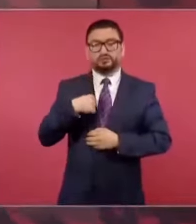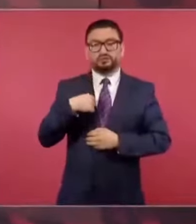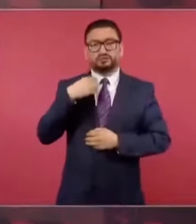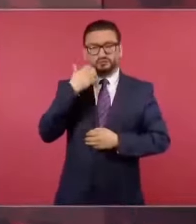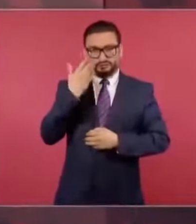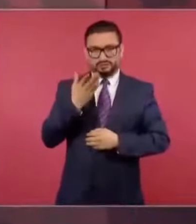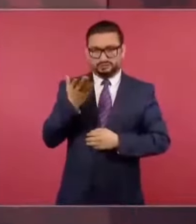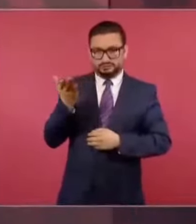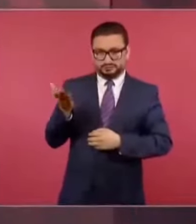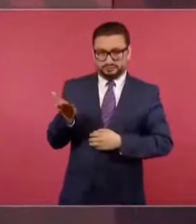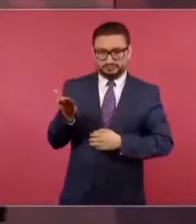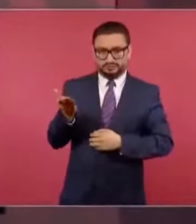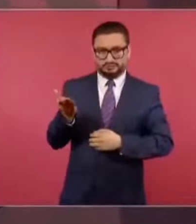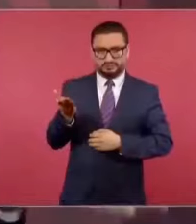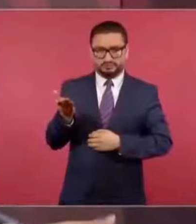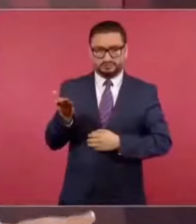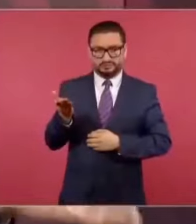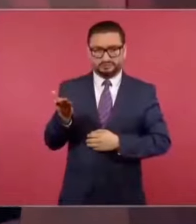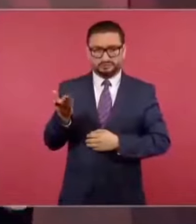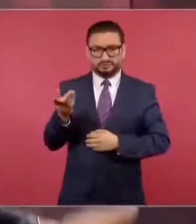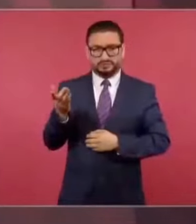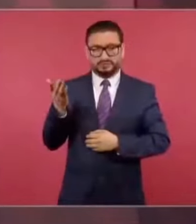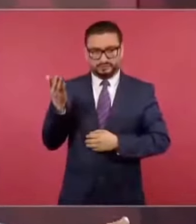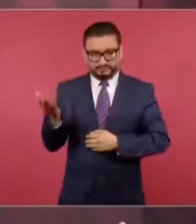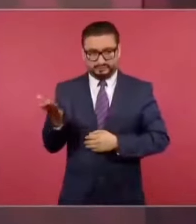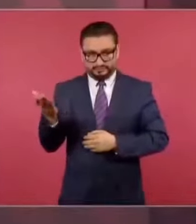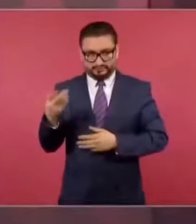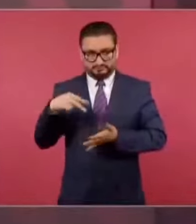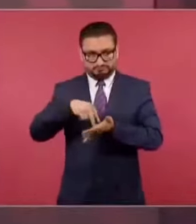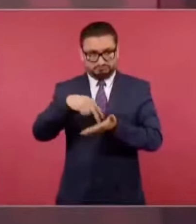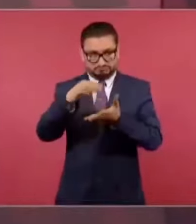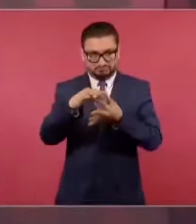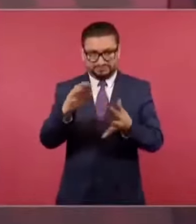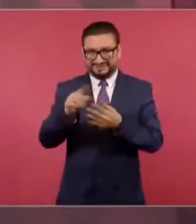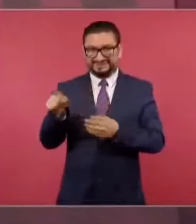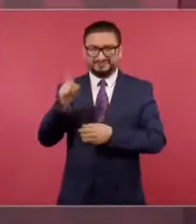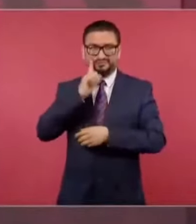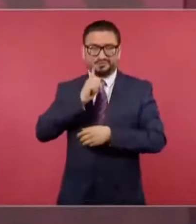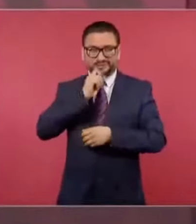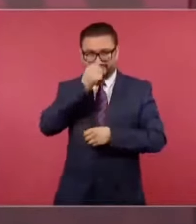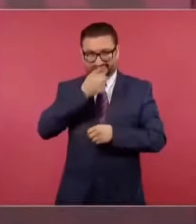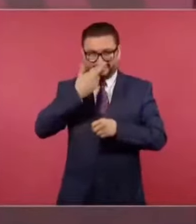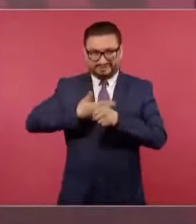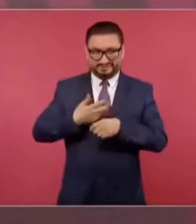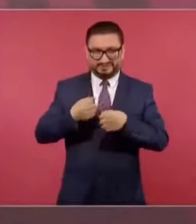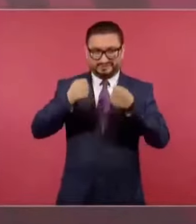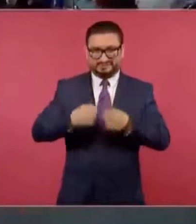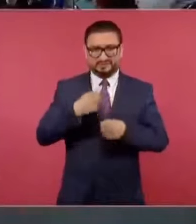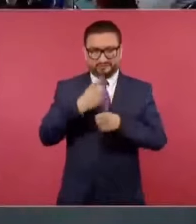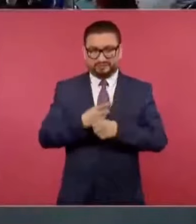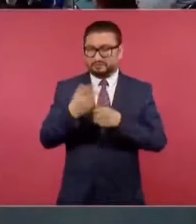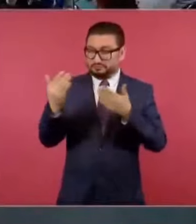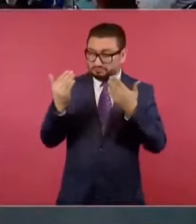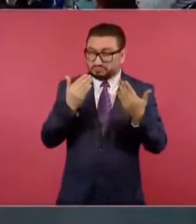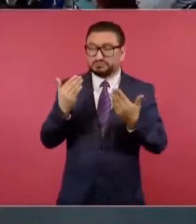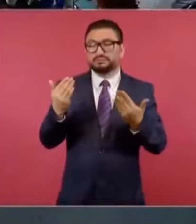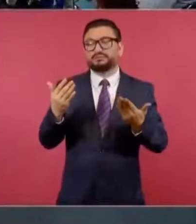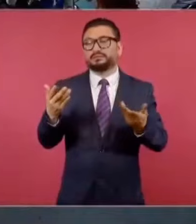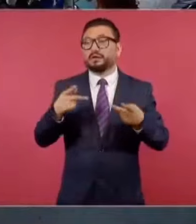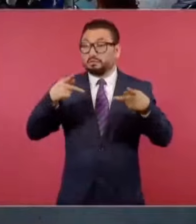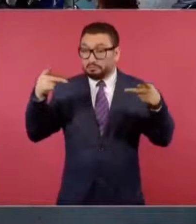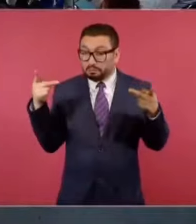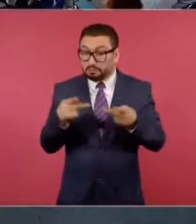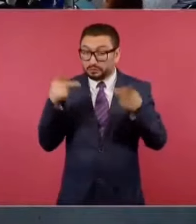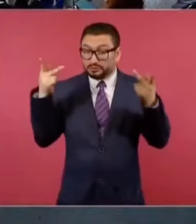nos diga la secretaria de Seguridad… Si hay coincidencia en esa cifra. Sí, si hay